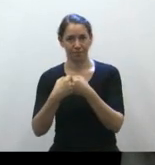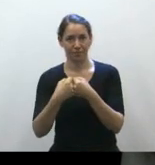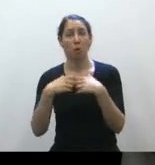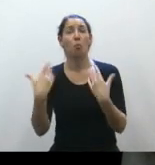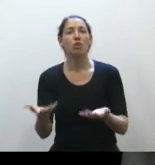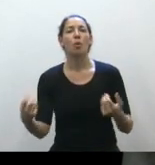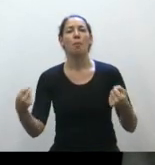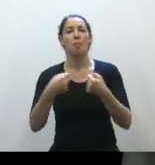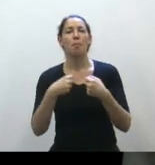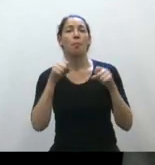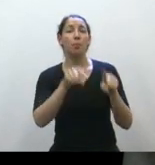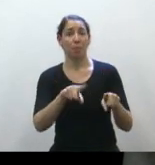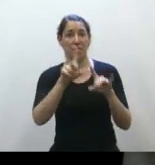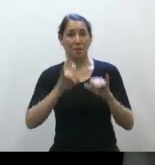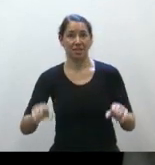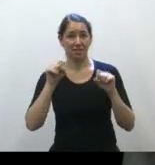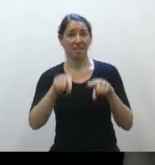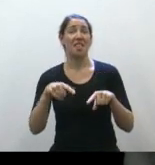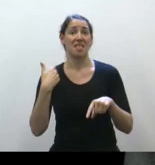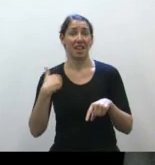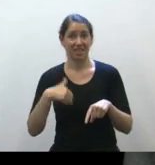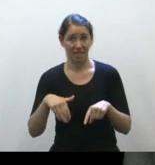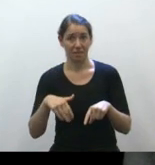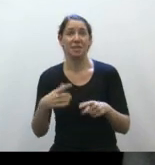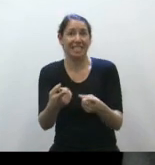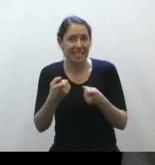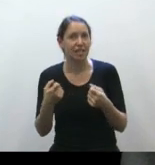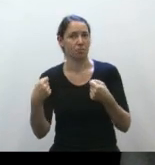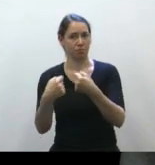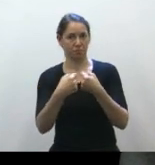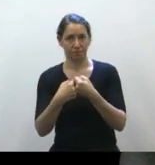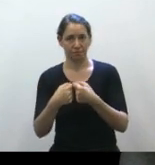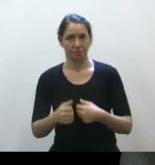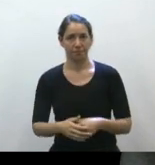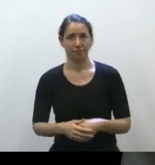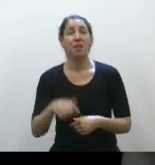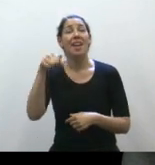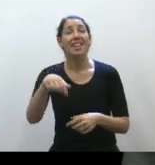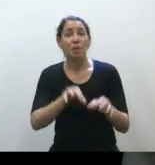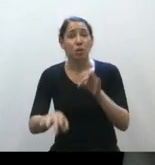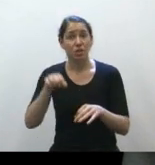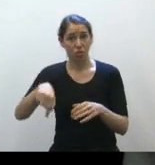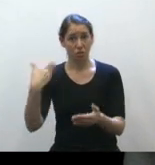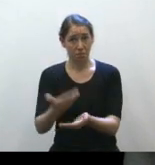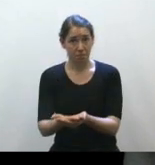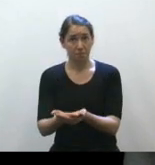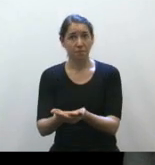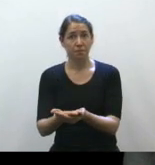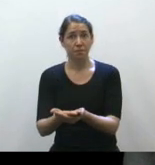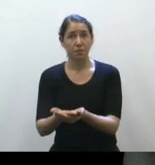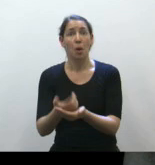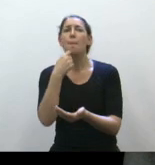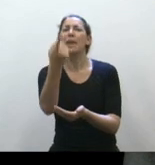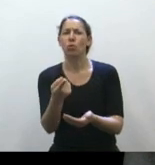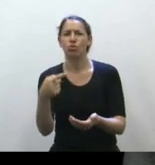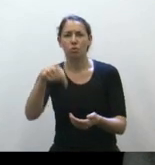convivencia y paz de la sociedad argentina, se requiere mucho consenso. Este proyecto que estamos tratando, ¿tiene mucho consenso?